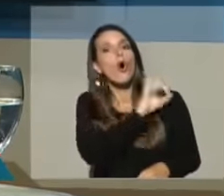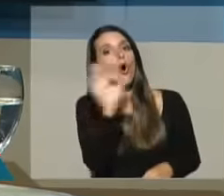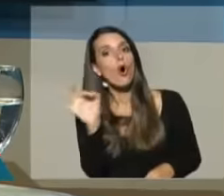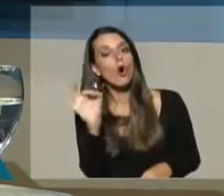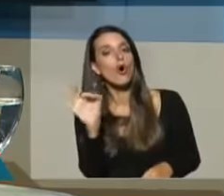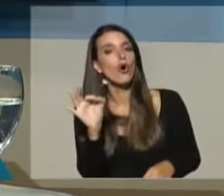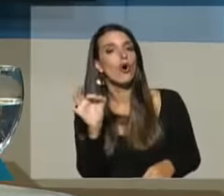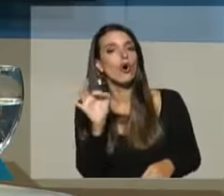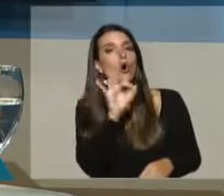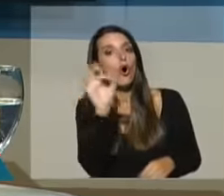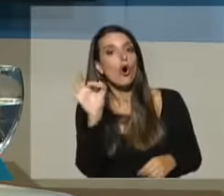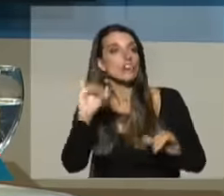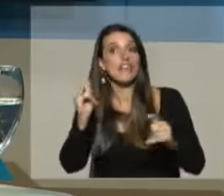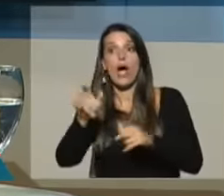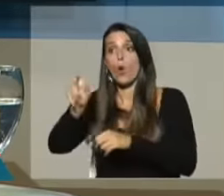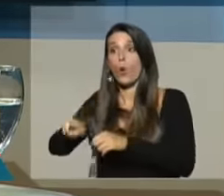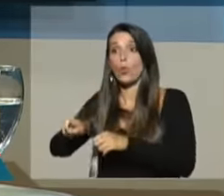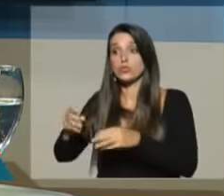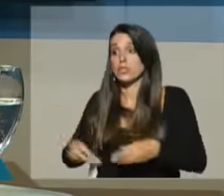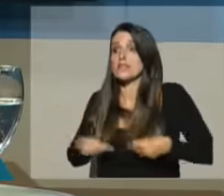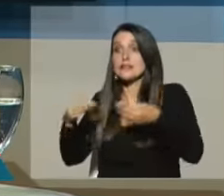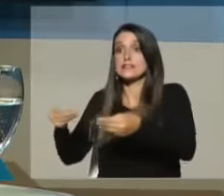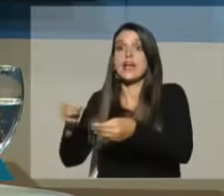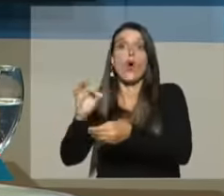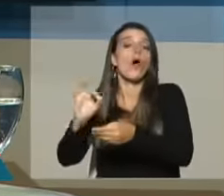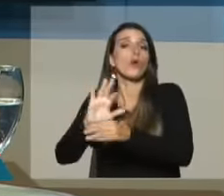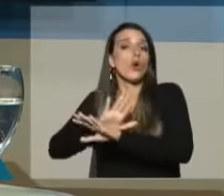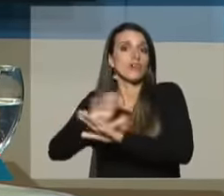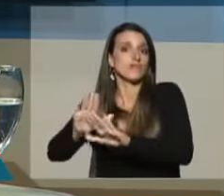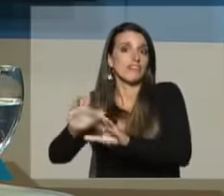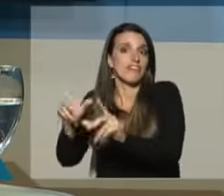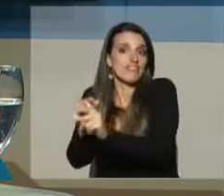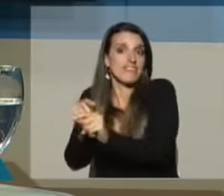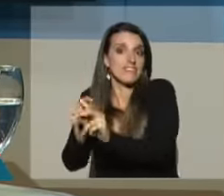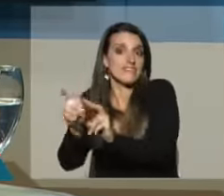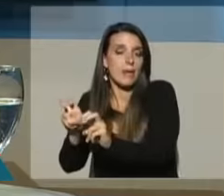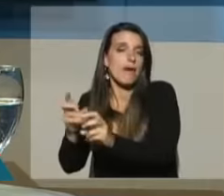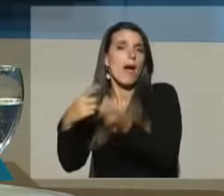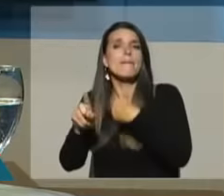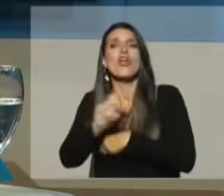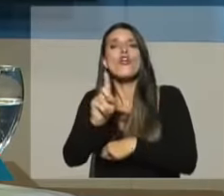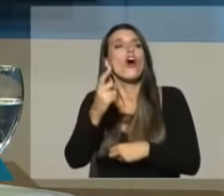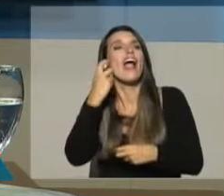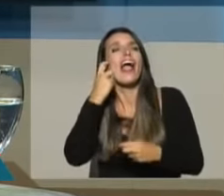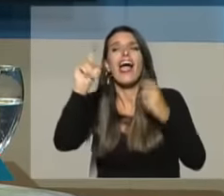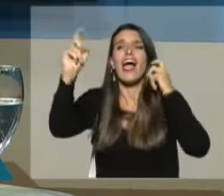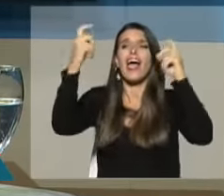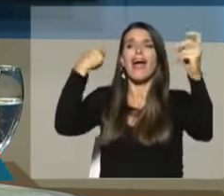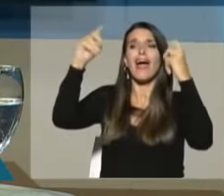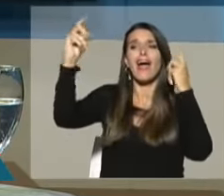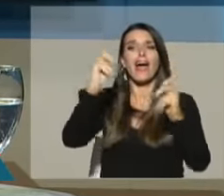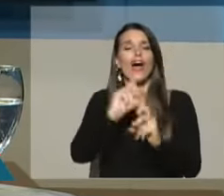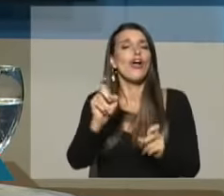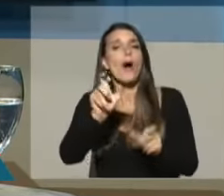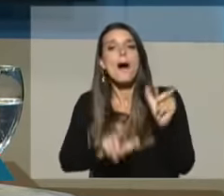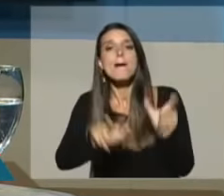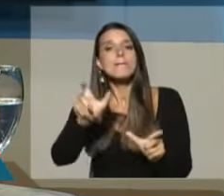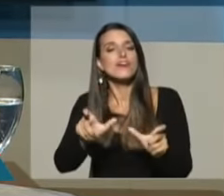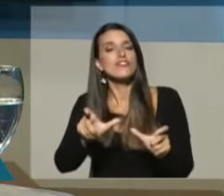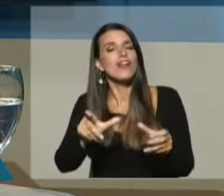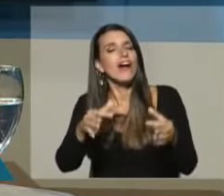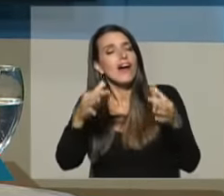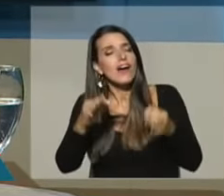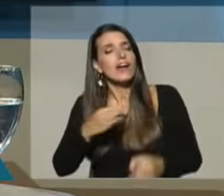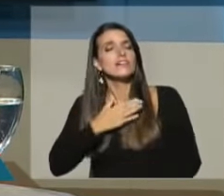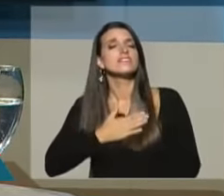en la órbita de la justicia o se han desestimado. Entonces, no creemos fantasmas en donde no los hay, que la ciudadanía tenga la más